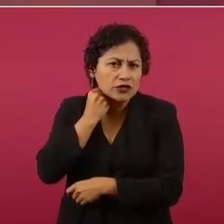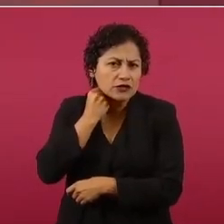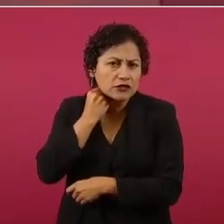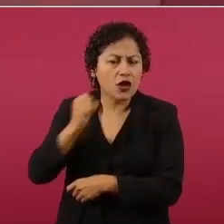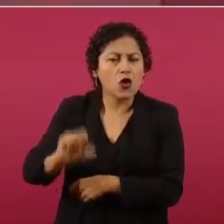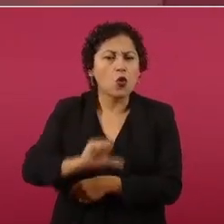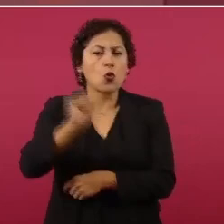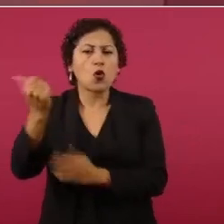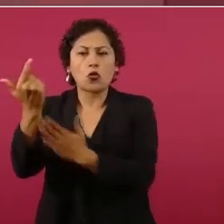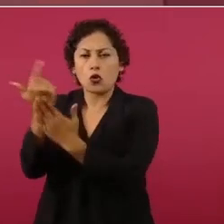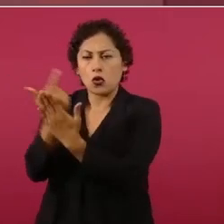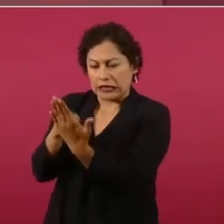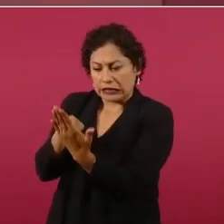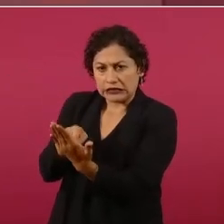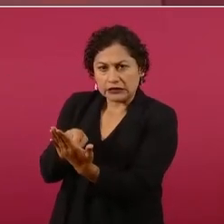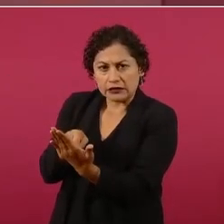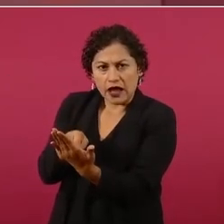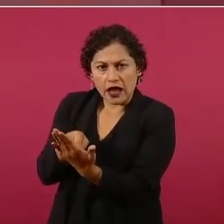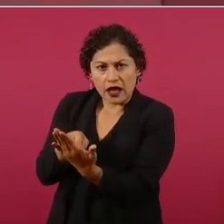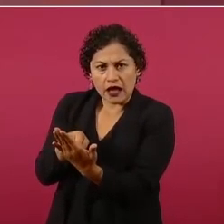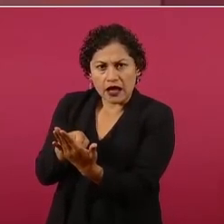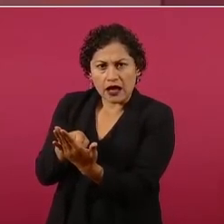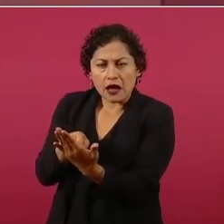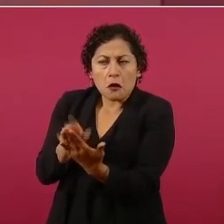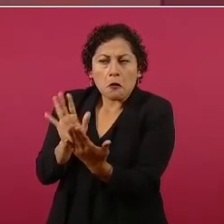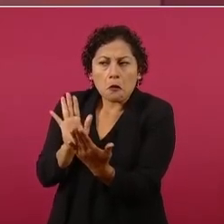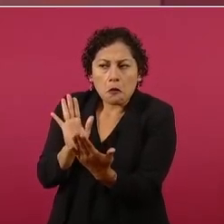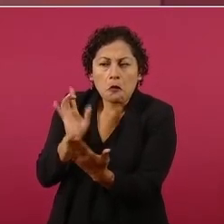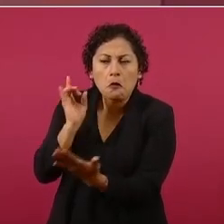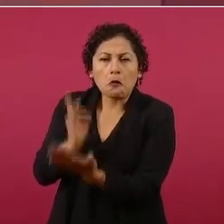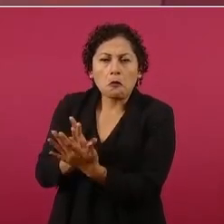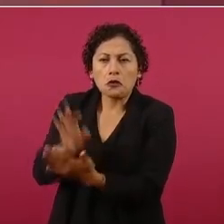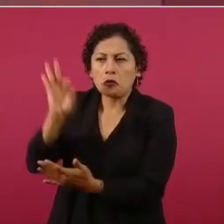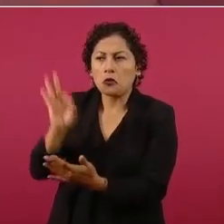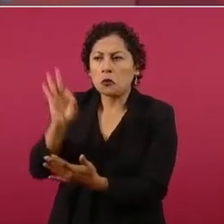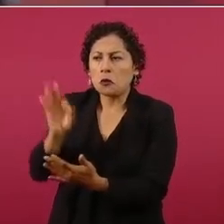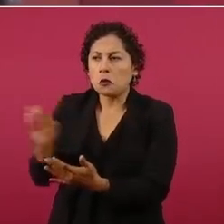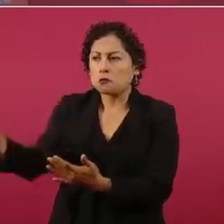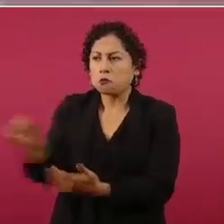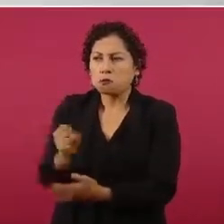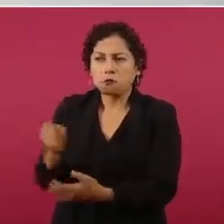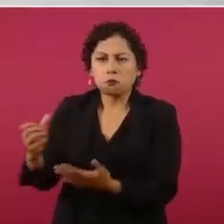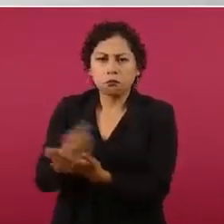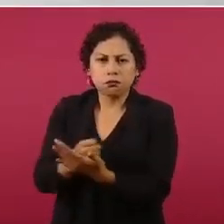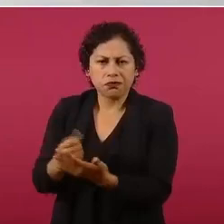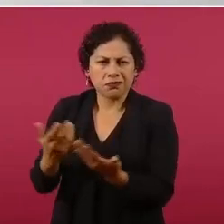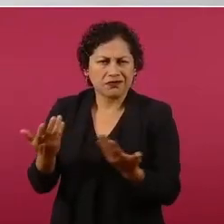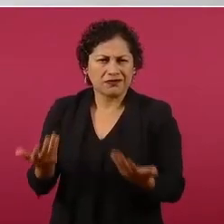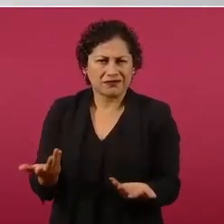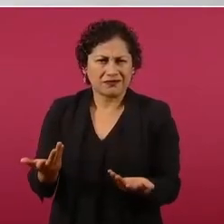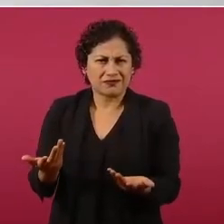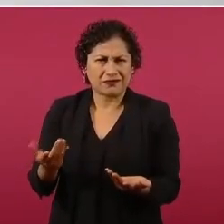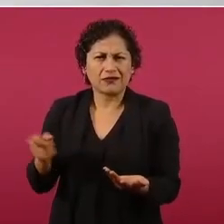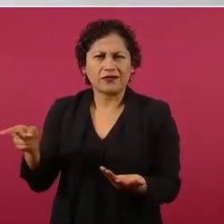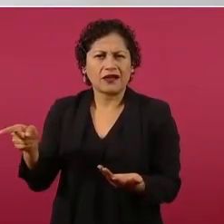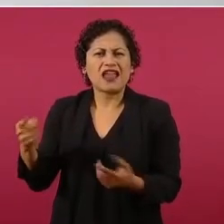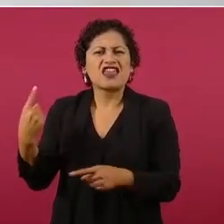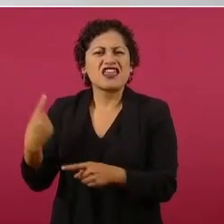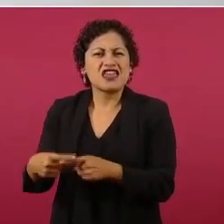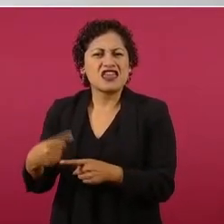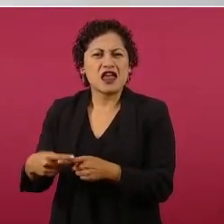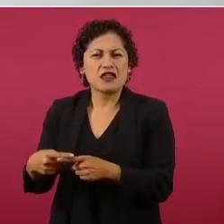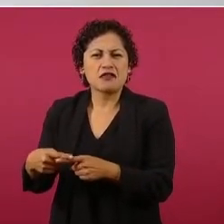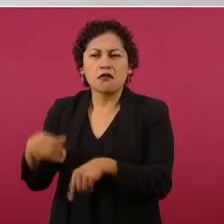ayudantes de los